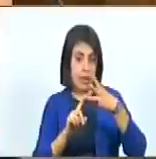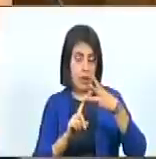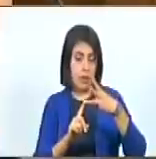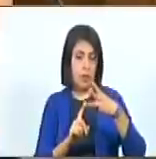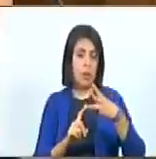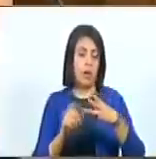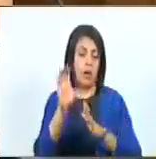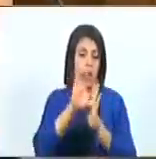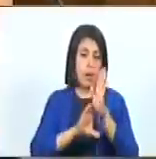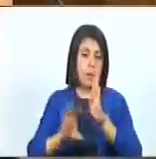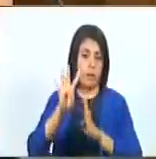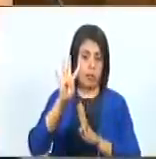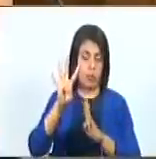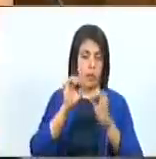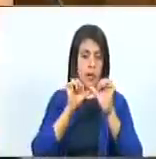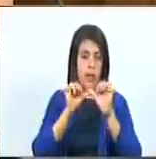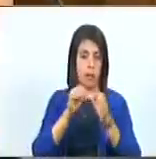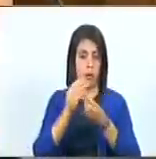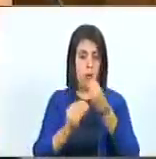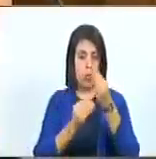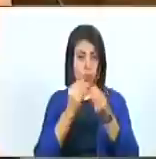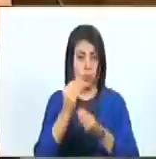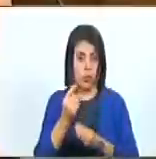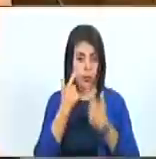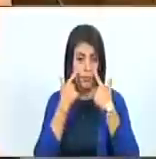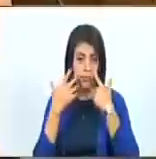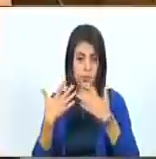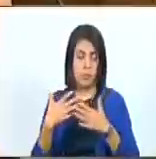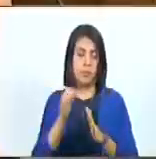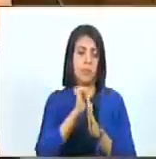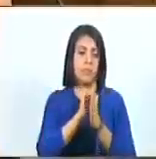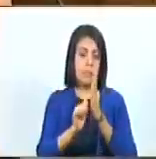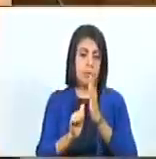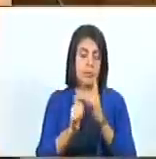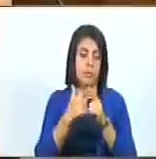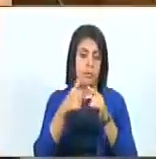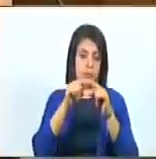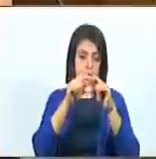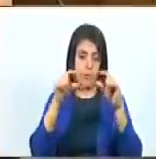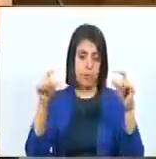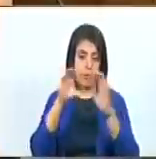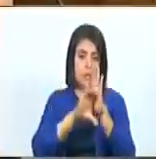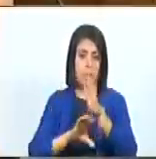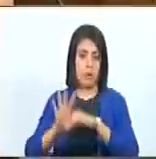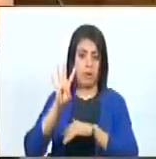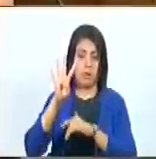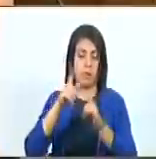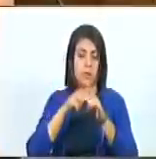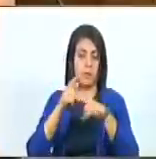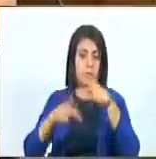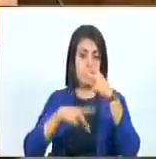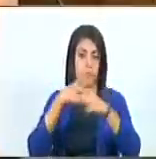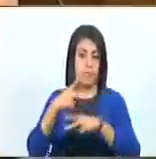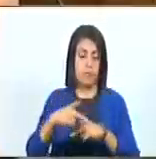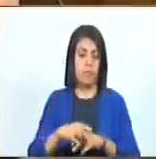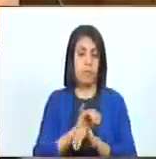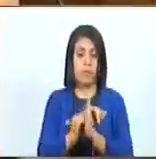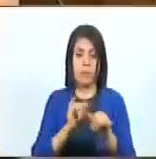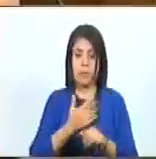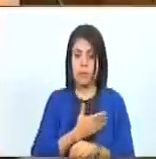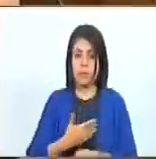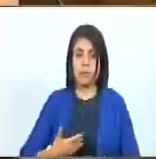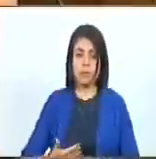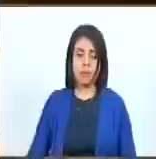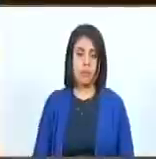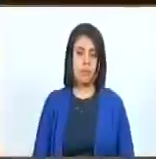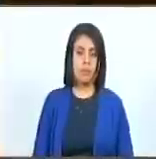el capítulo cuarto, quedando redactado de la siguiente manera. Acápite, capítulo cuarto del procedimiento. Esto, señor